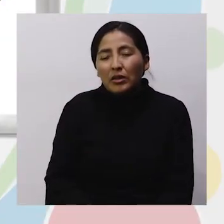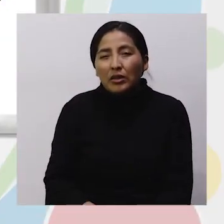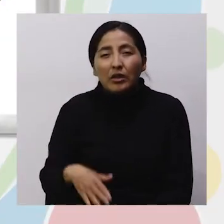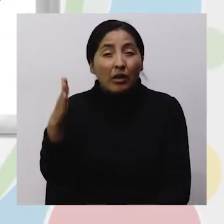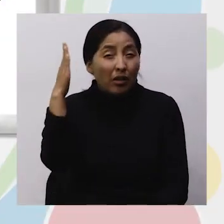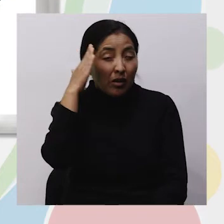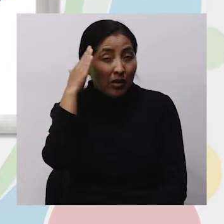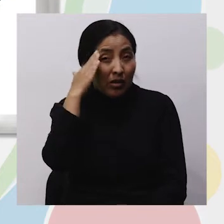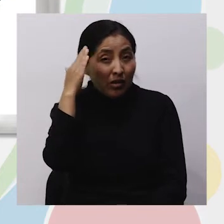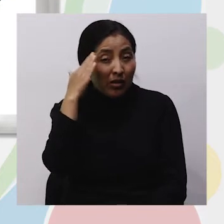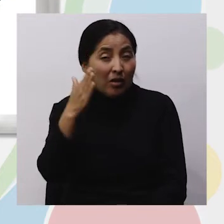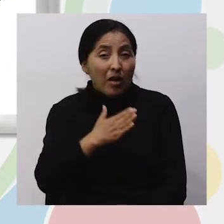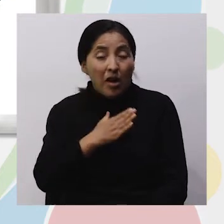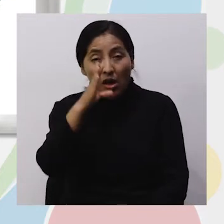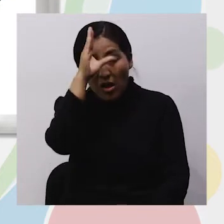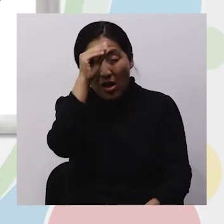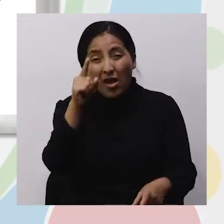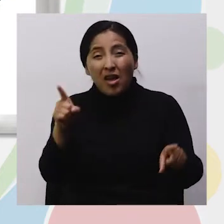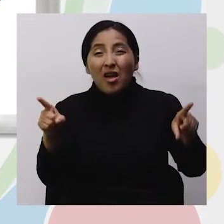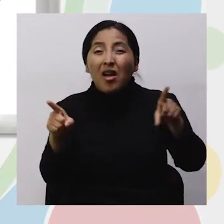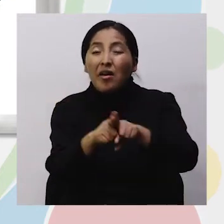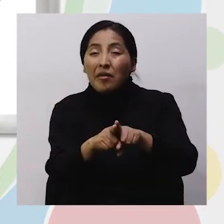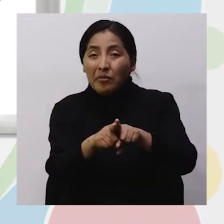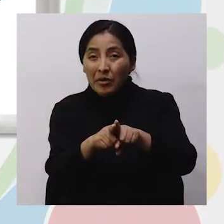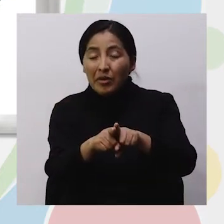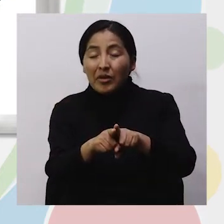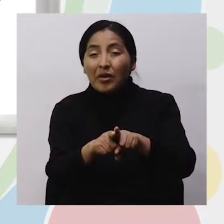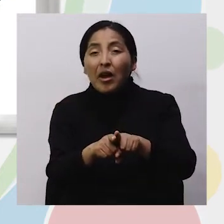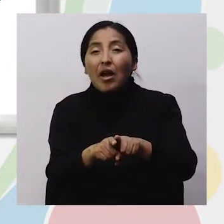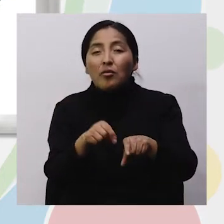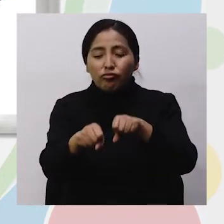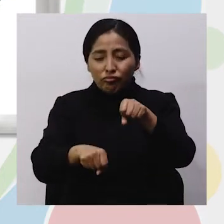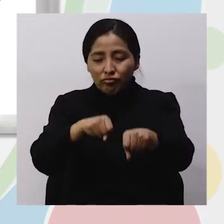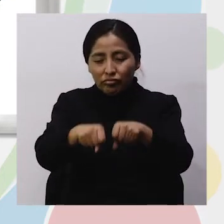¿sabes que mi hermano anda en bicicleta desde los cuatro años?